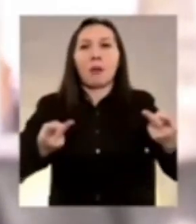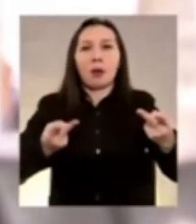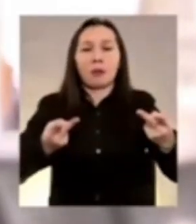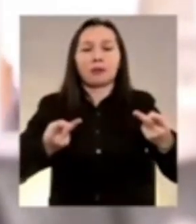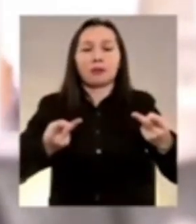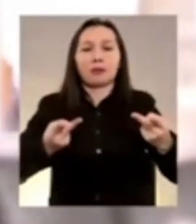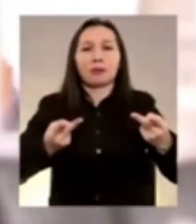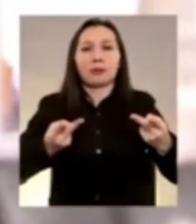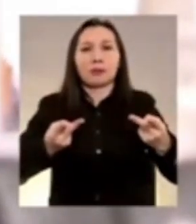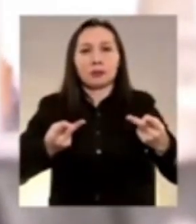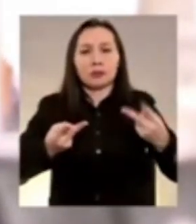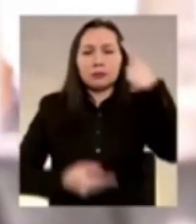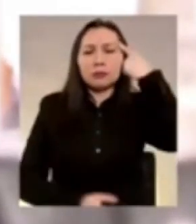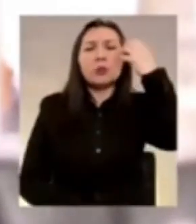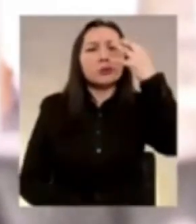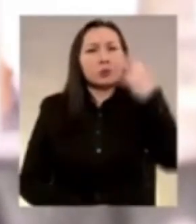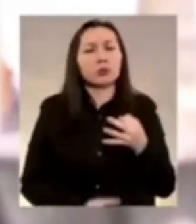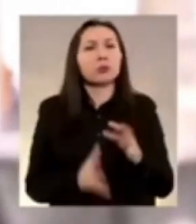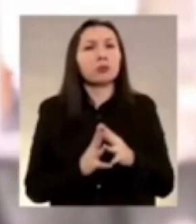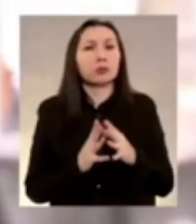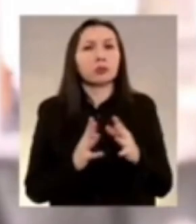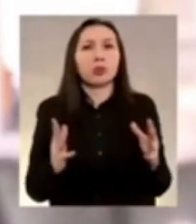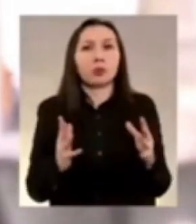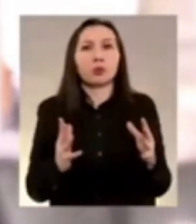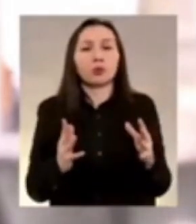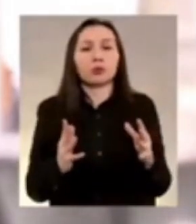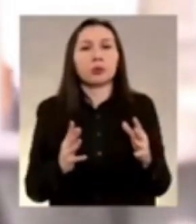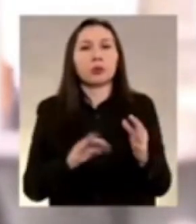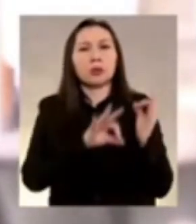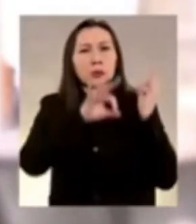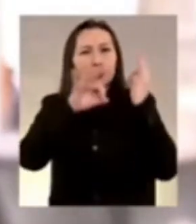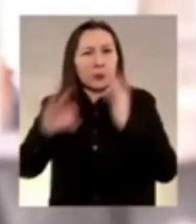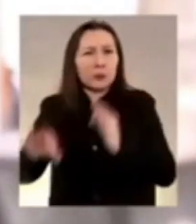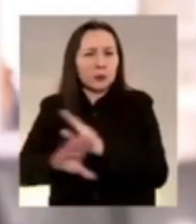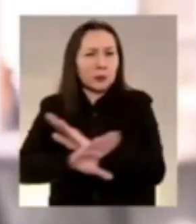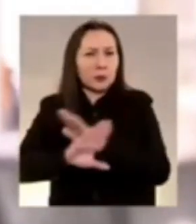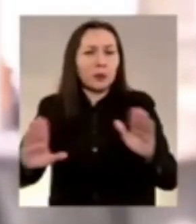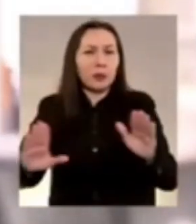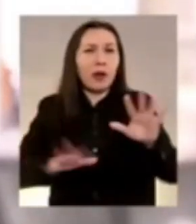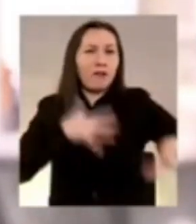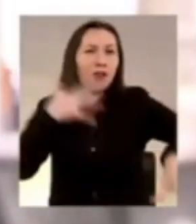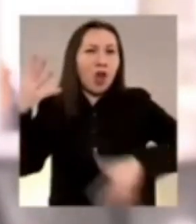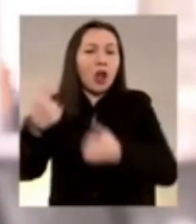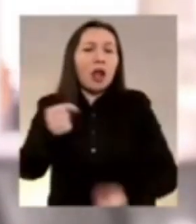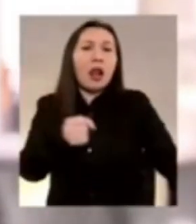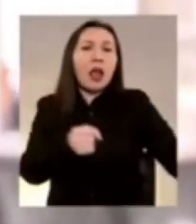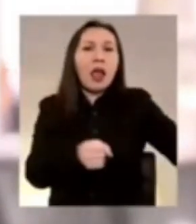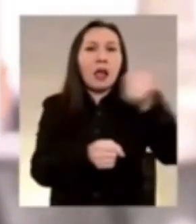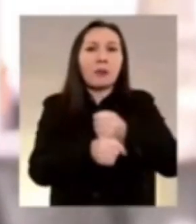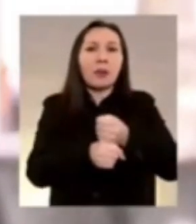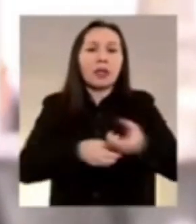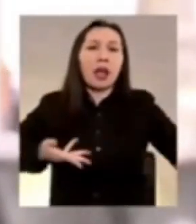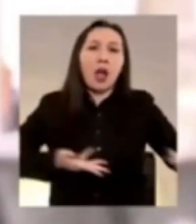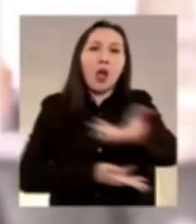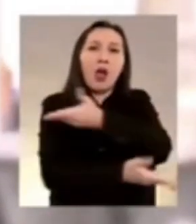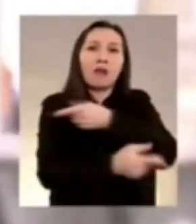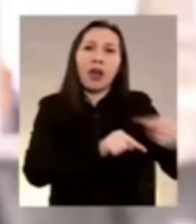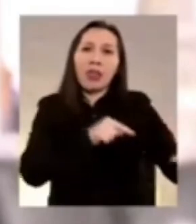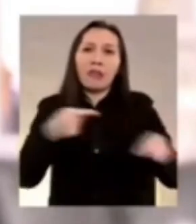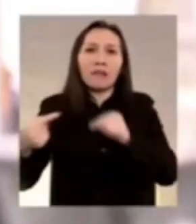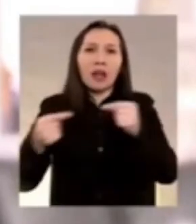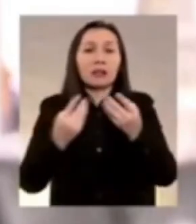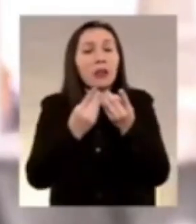con mucha convicción que nunca más la violencia sustituya en nuestra convivencia al debate